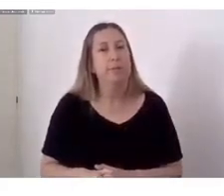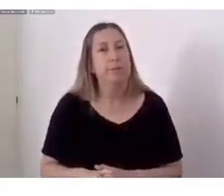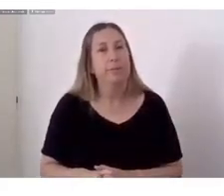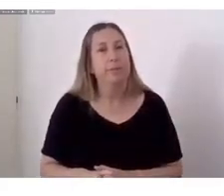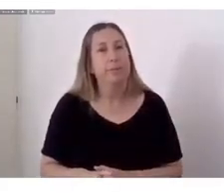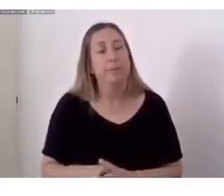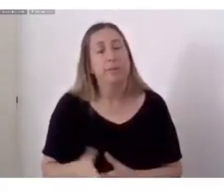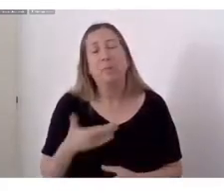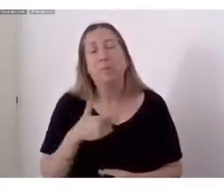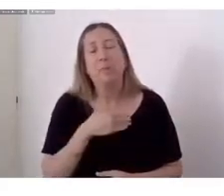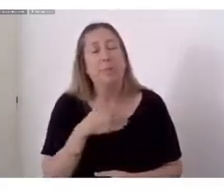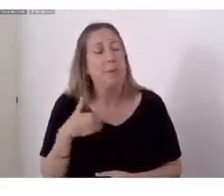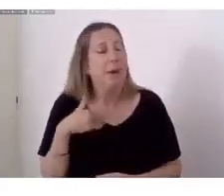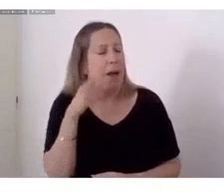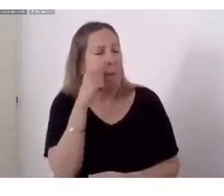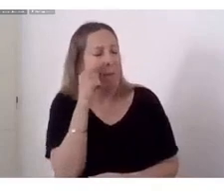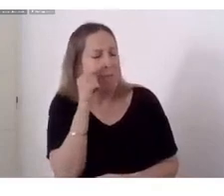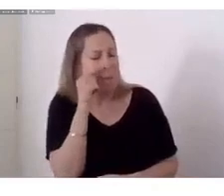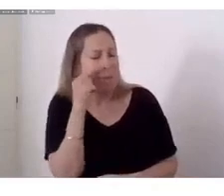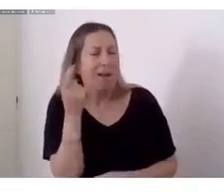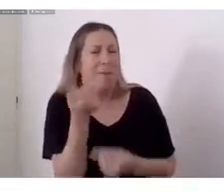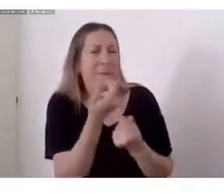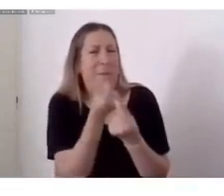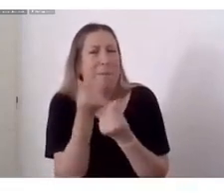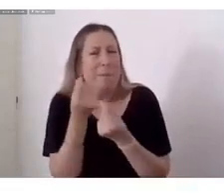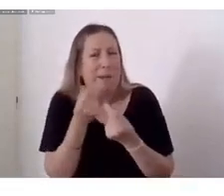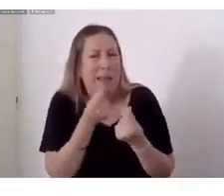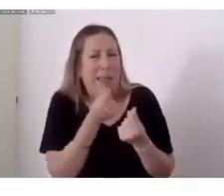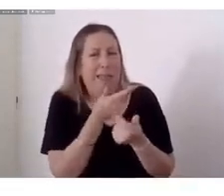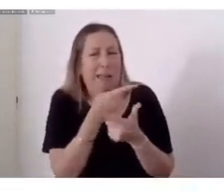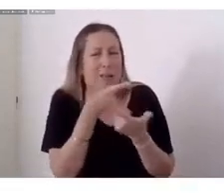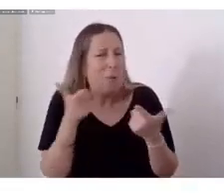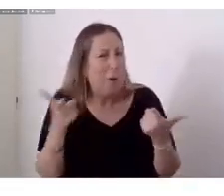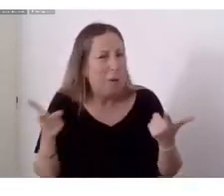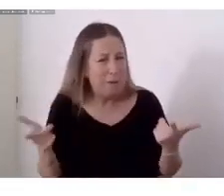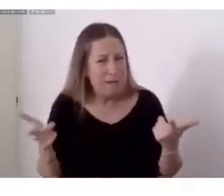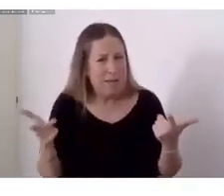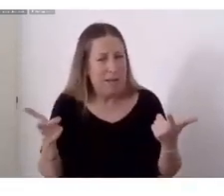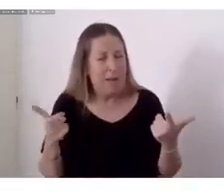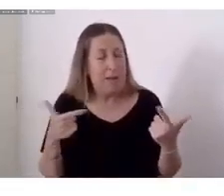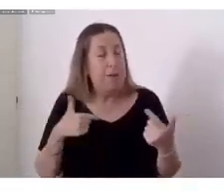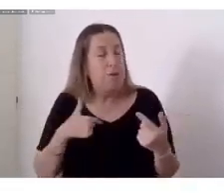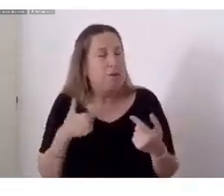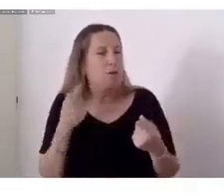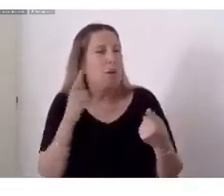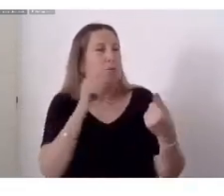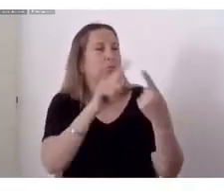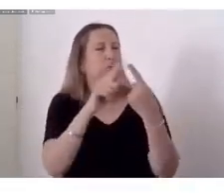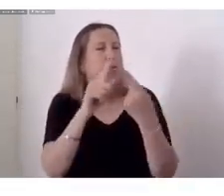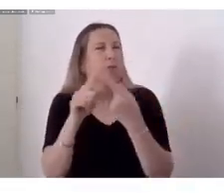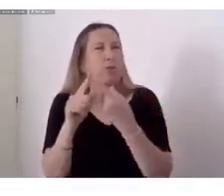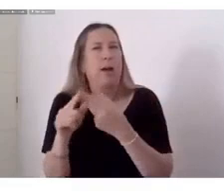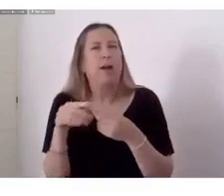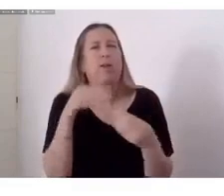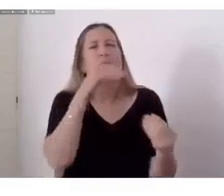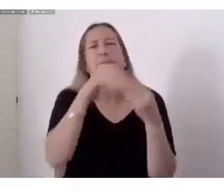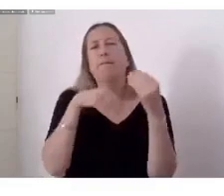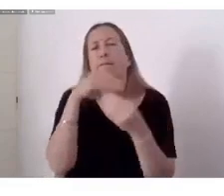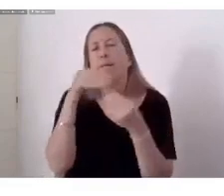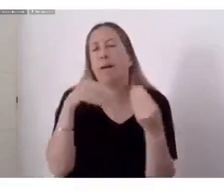tenían mucha guida Con familias bacanas Me